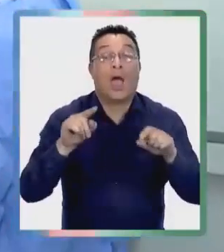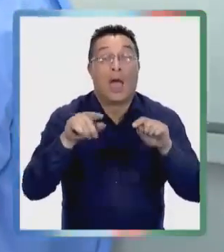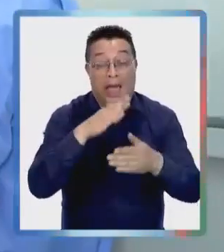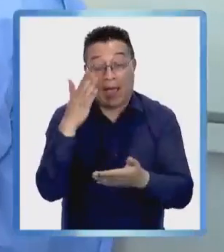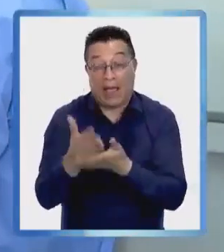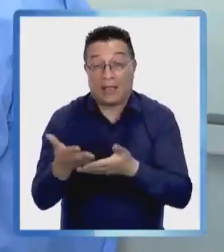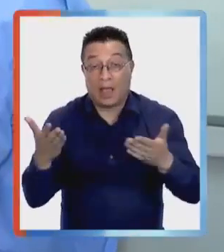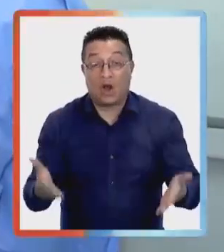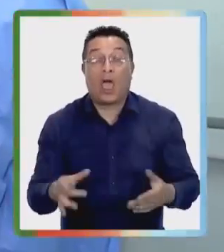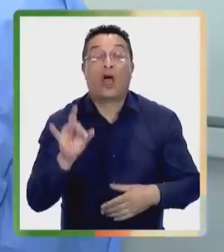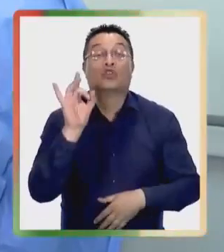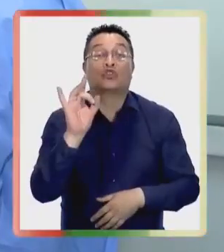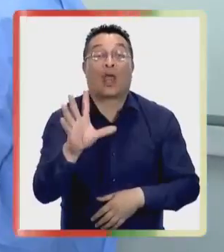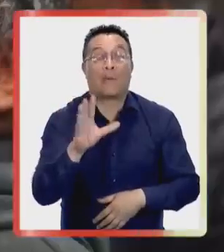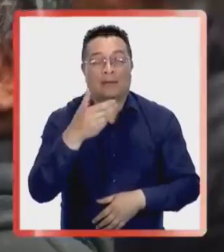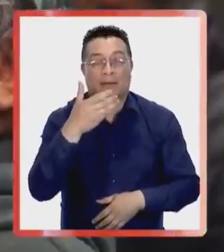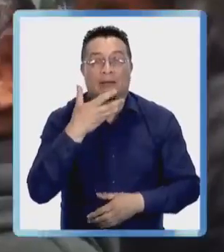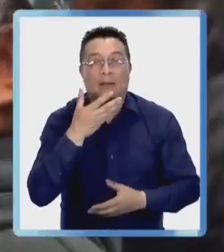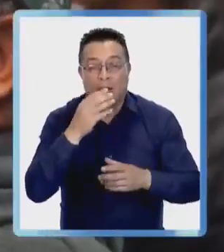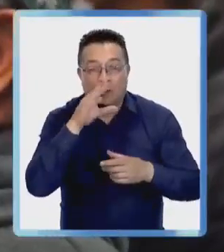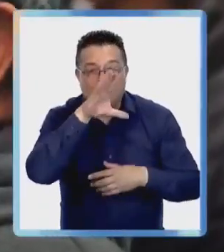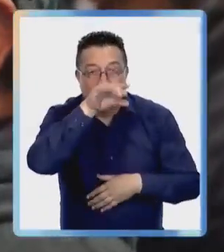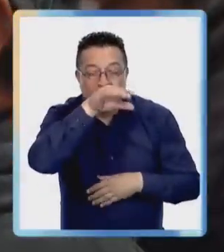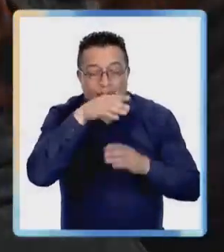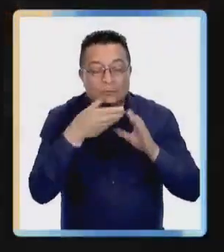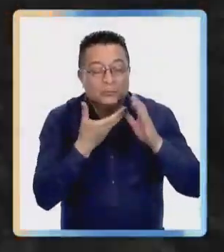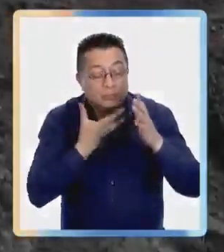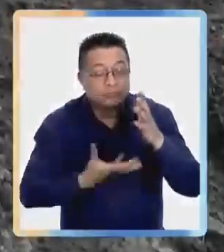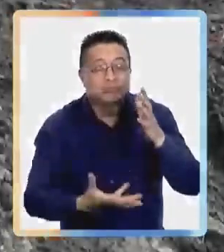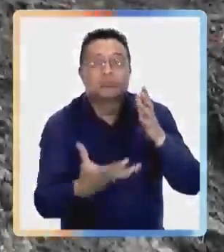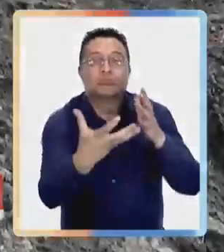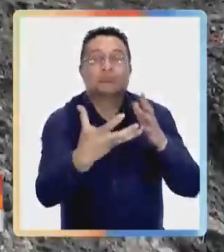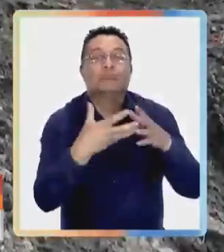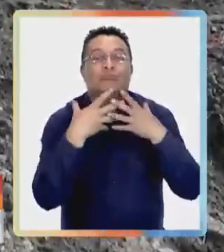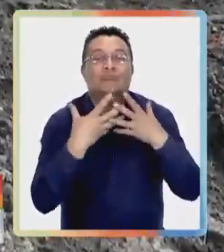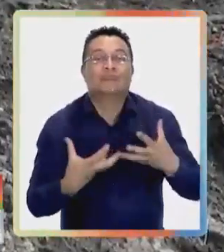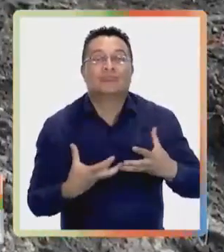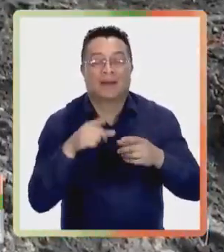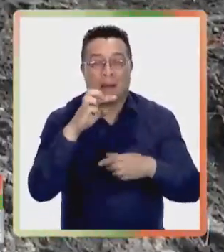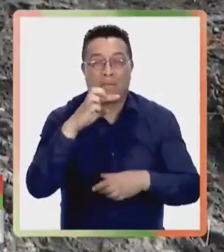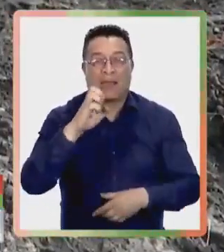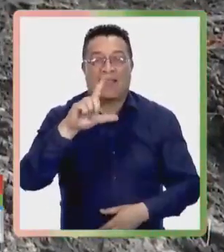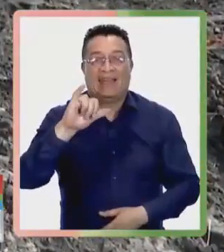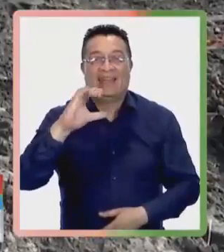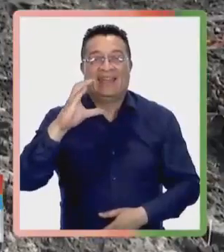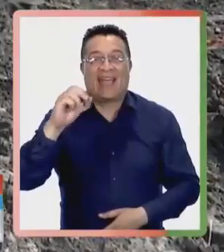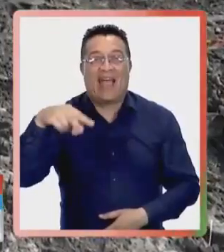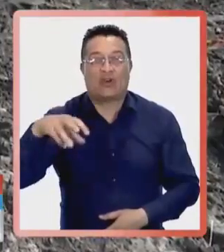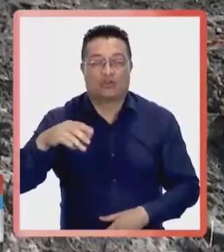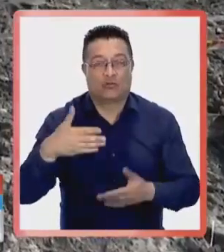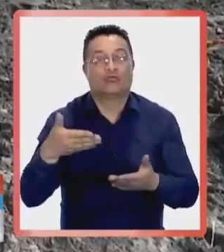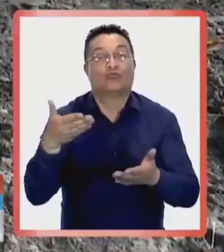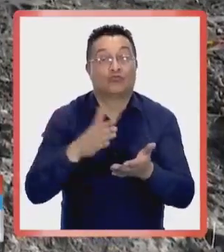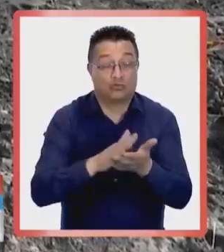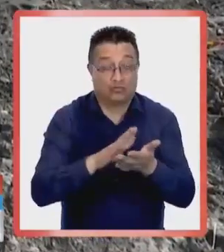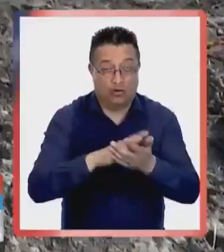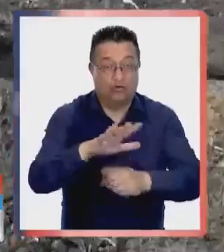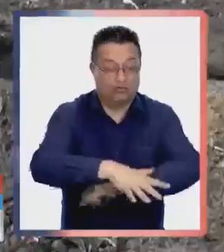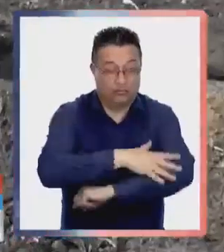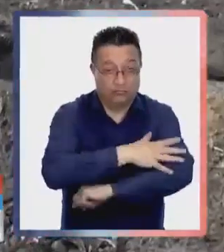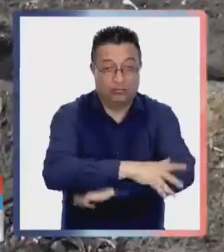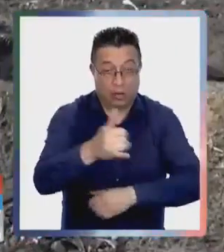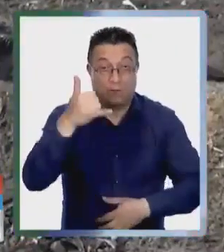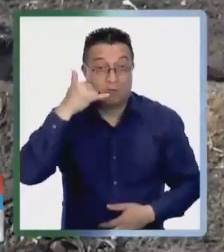cualquier eventual caso, pero hasta ahora todo está circunscrito a pelícanos, aves silvestres que han aparecido muertas en zonas